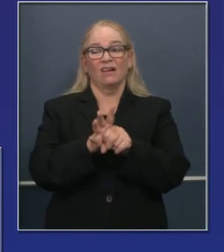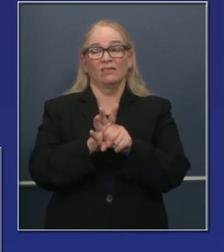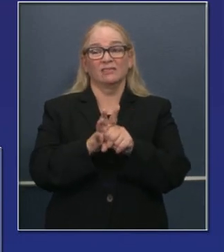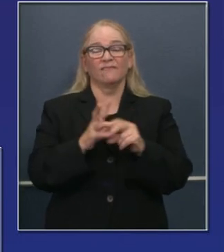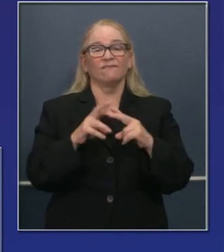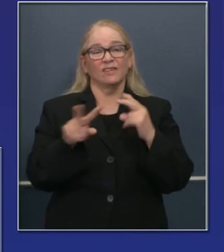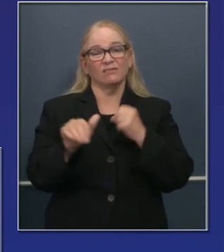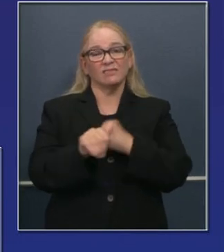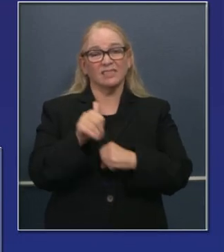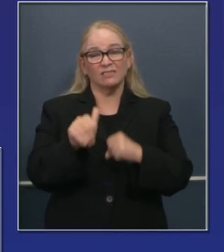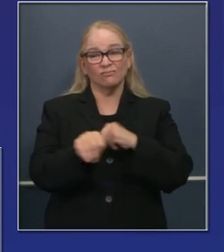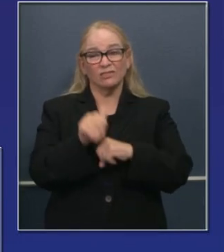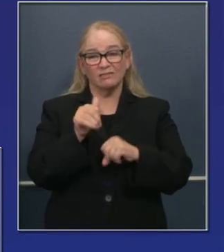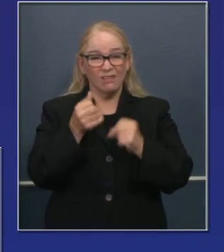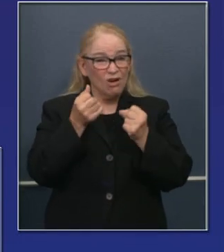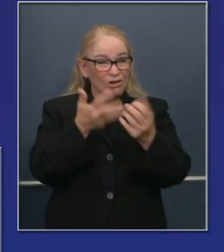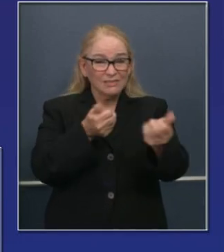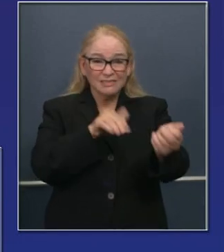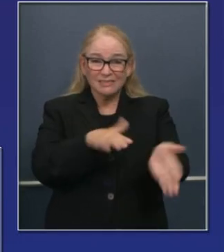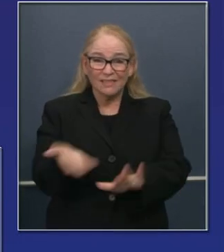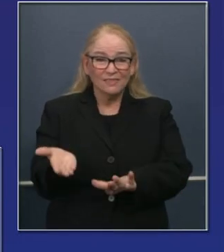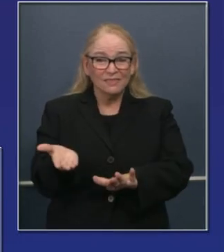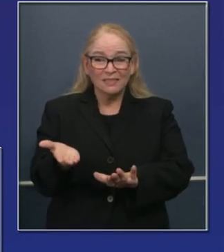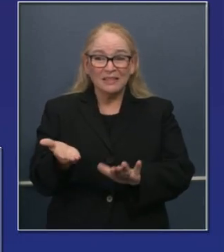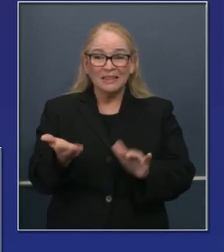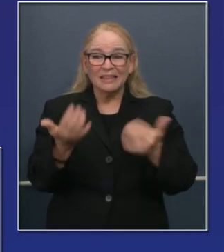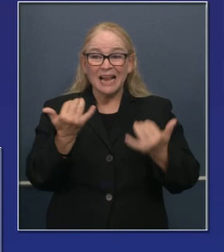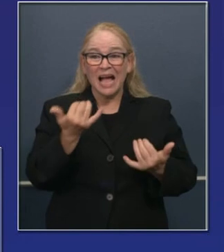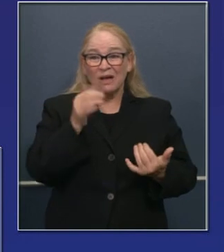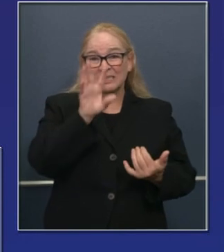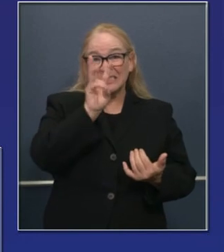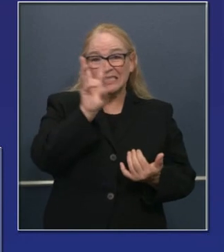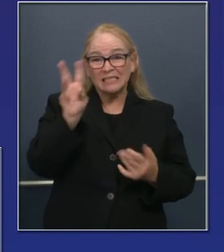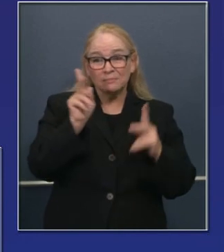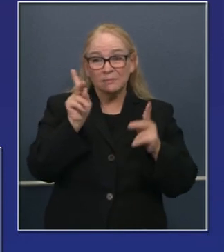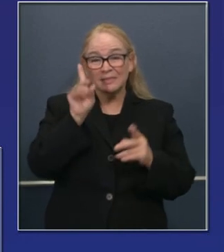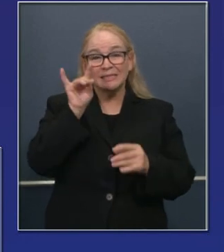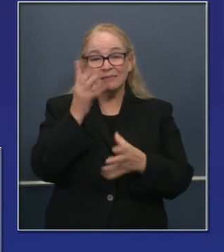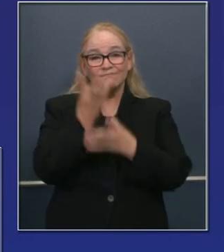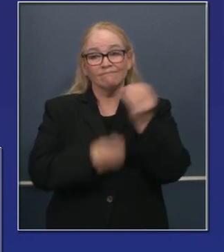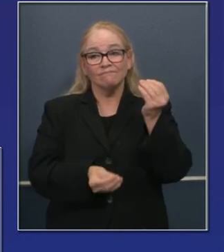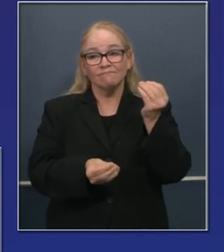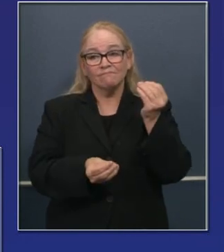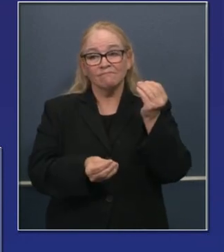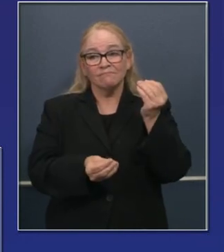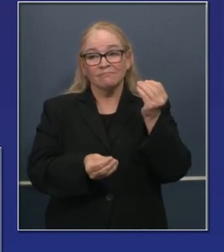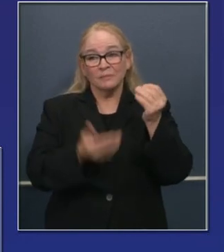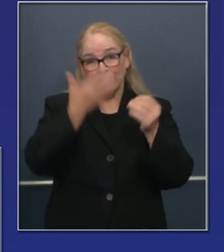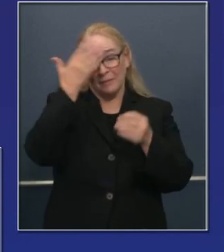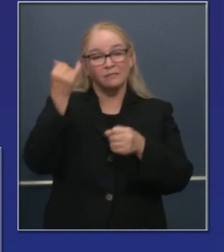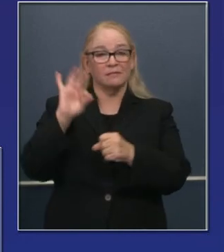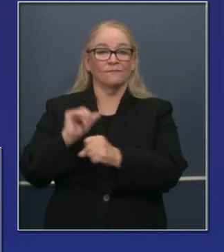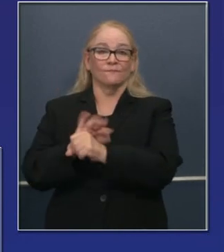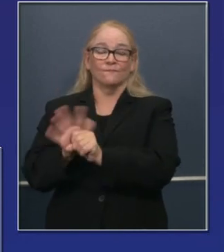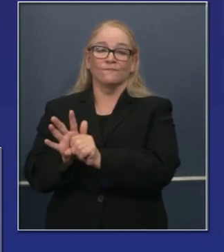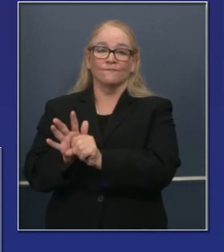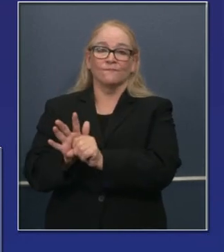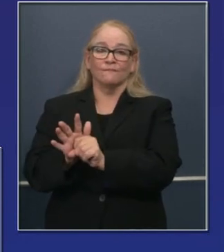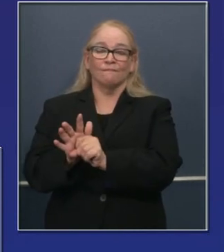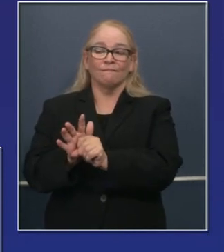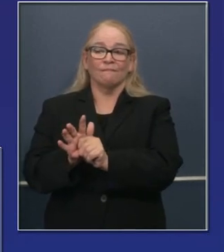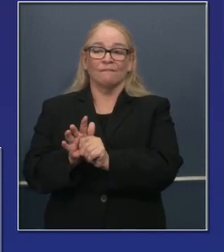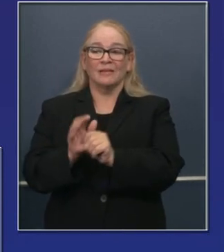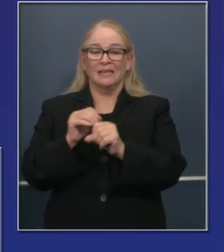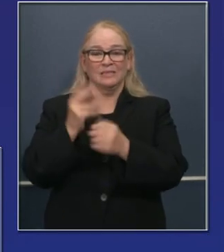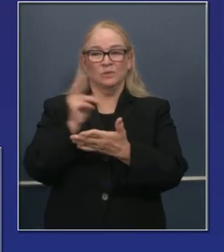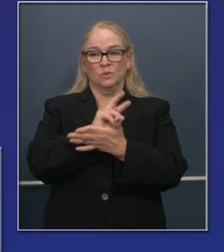cuán mortal es esta enfermedad. Hoy estamos reportando 66 seres humanos perdieron su vida a COVID-19. Este promedio,